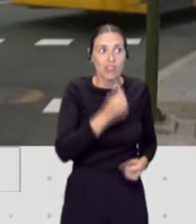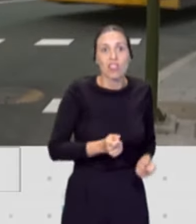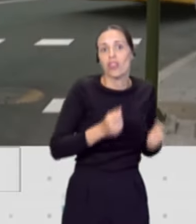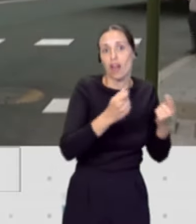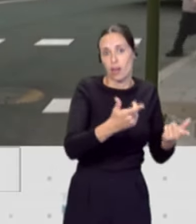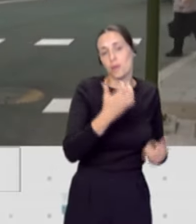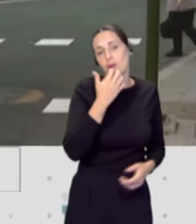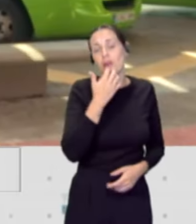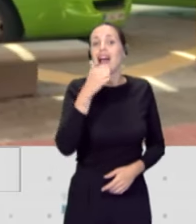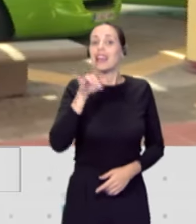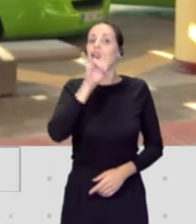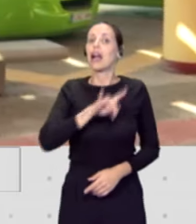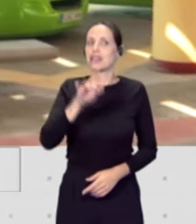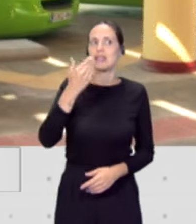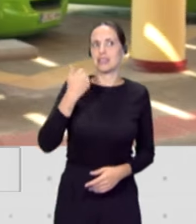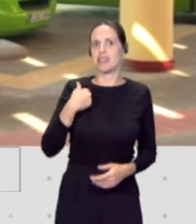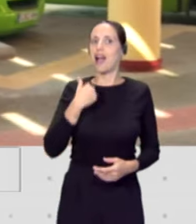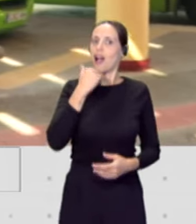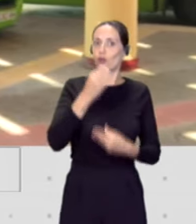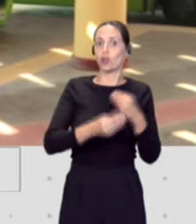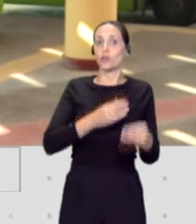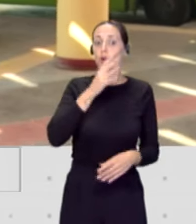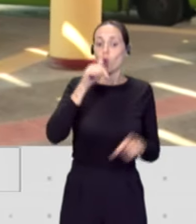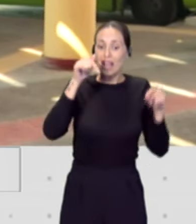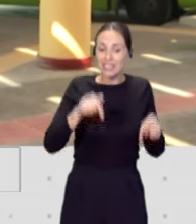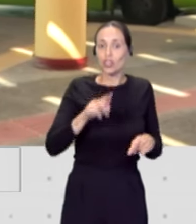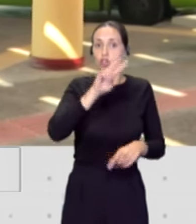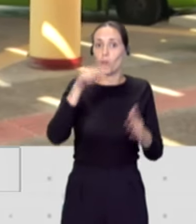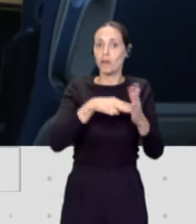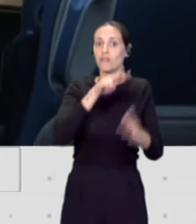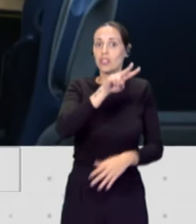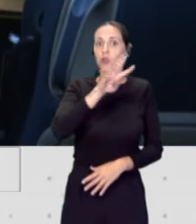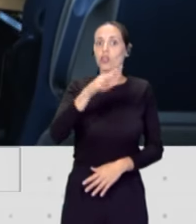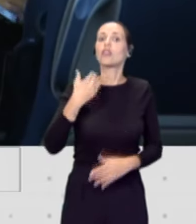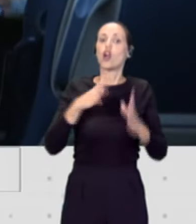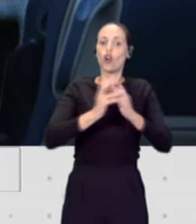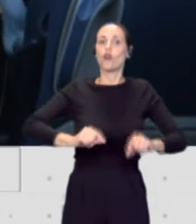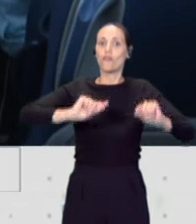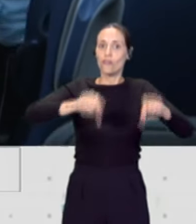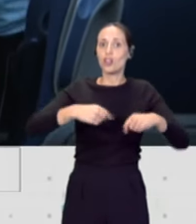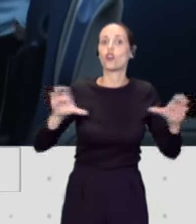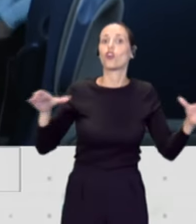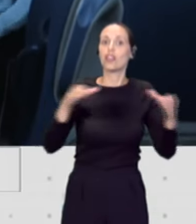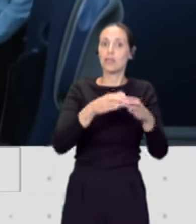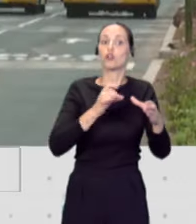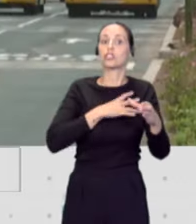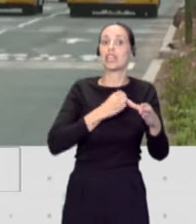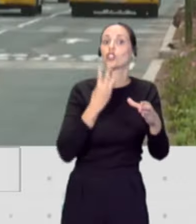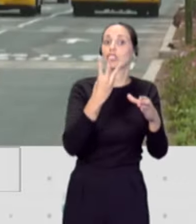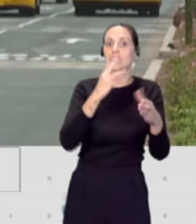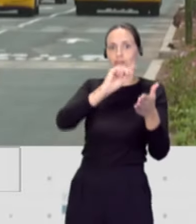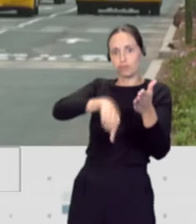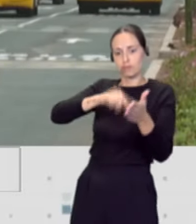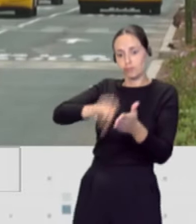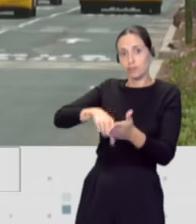tenemos hechos los deberes porque justo este año, 2024, hemos firmado tres convenios colectivos con los sindicatos y en los tres, tanto